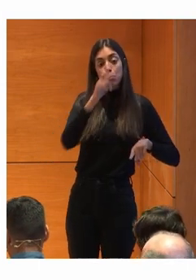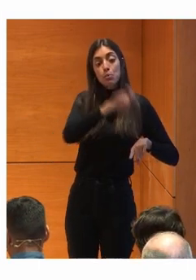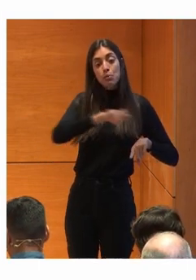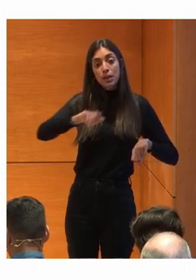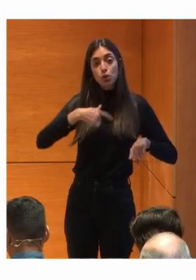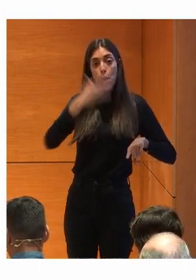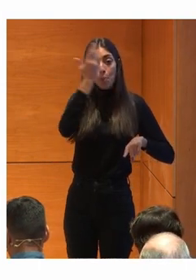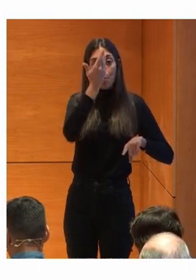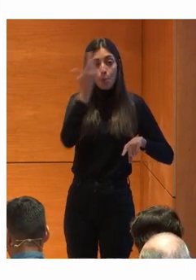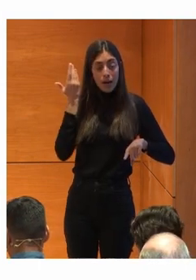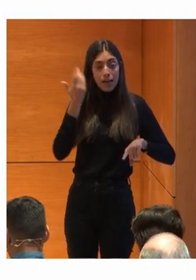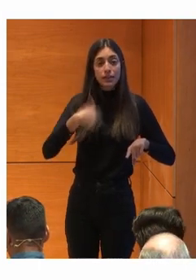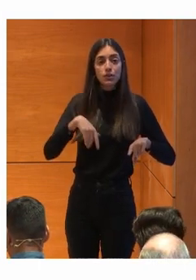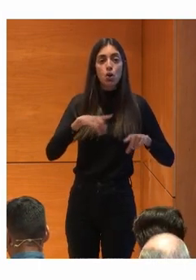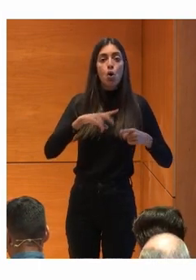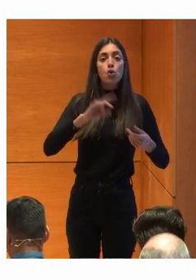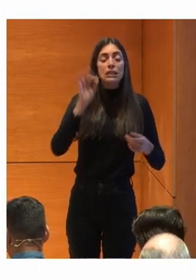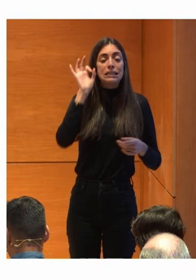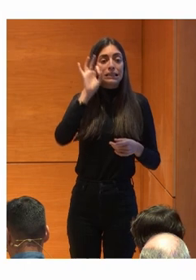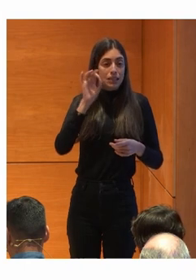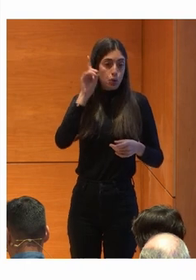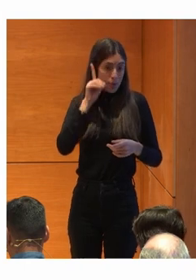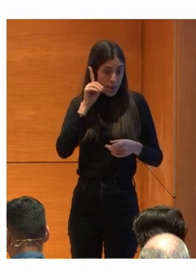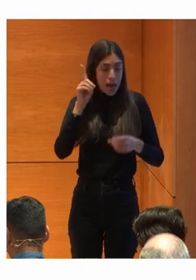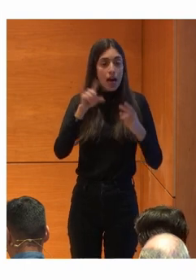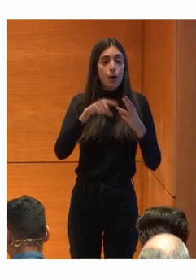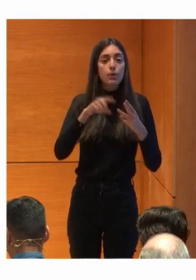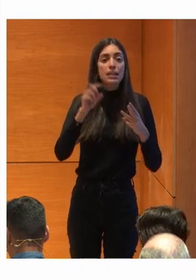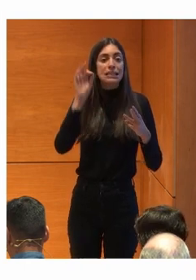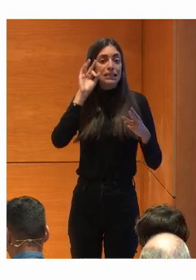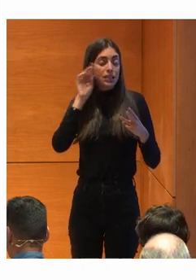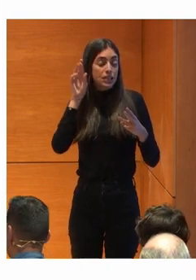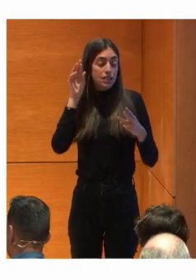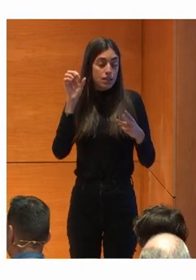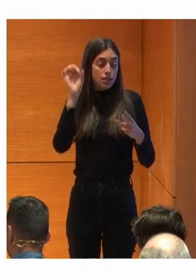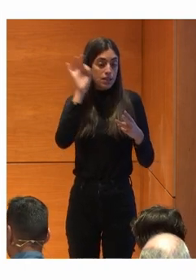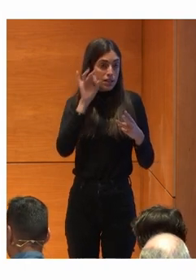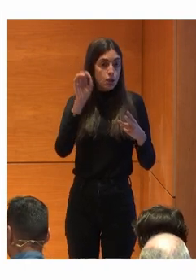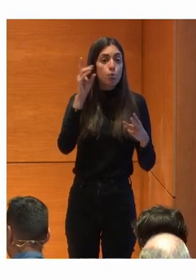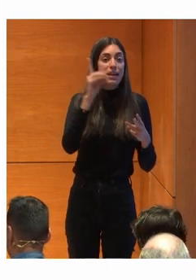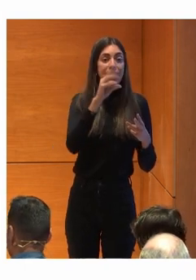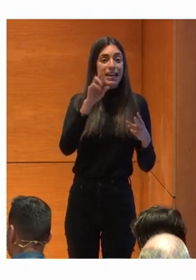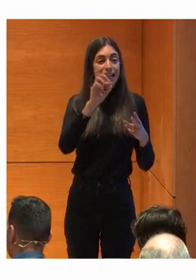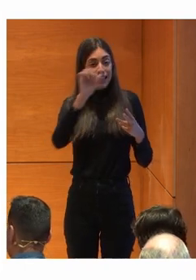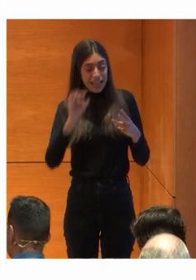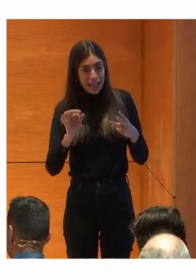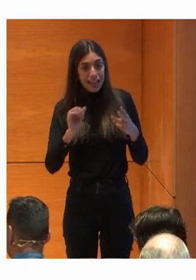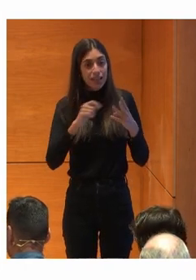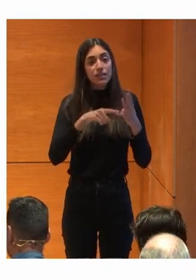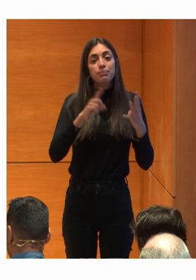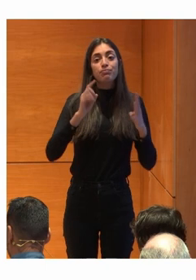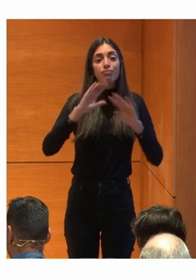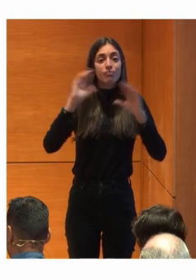Con parálisis cerebral Síndromes genéticos Como síndrome de Down Síndrome de Red Angelman Etcétera Distrofias musculares Trastornos del pre